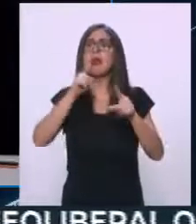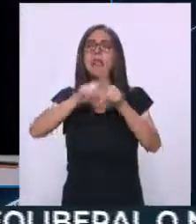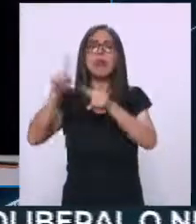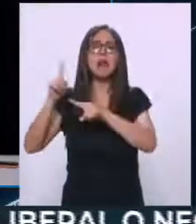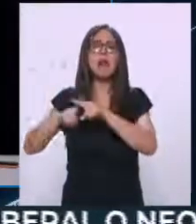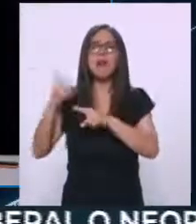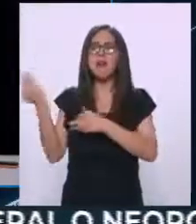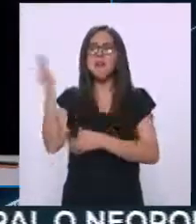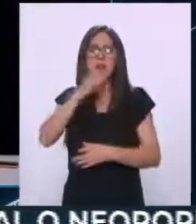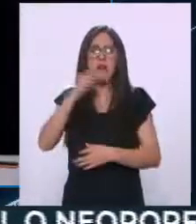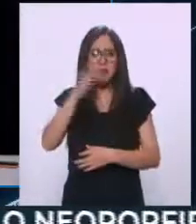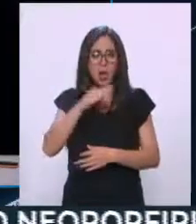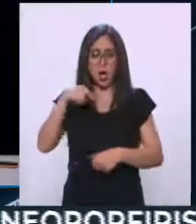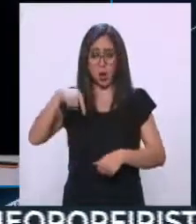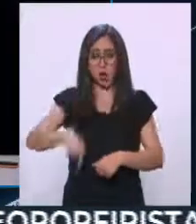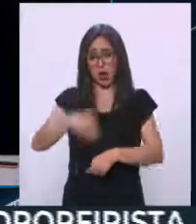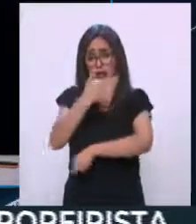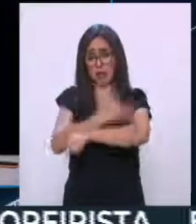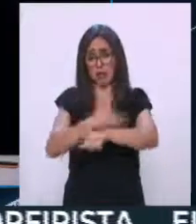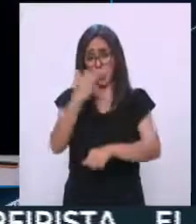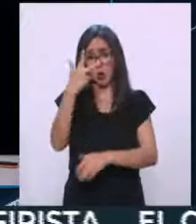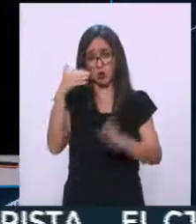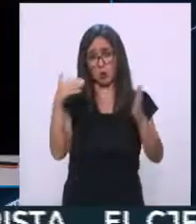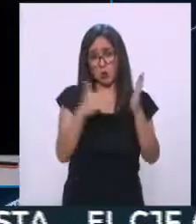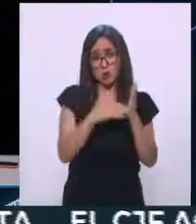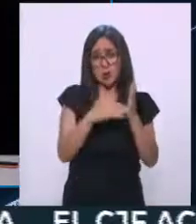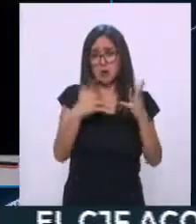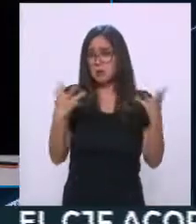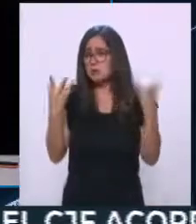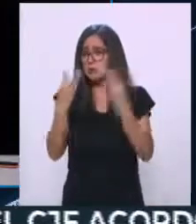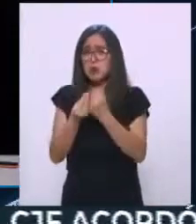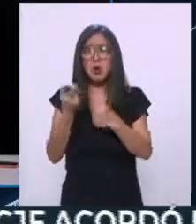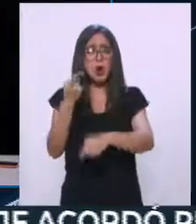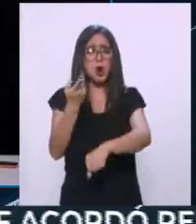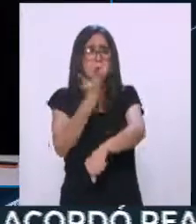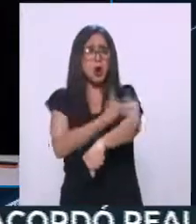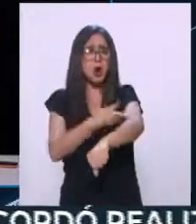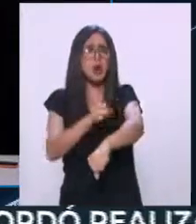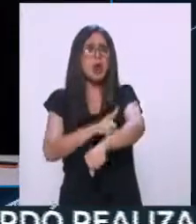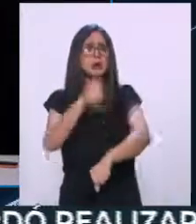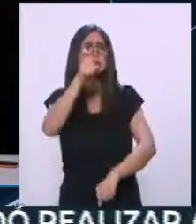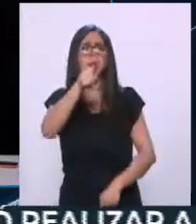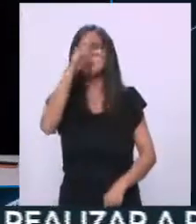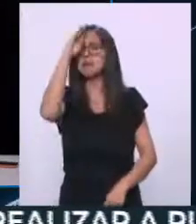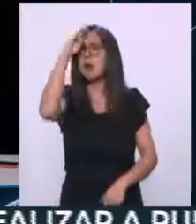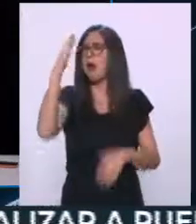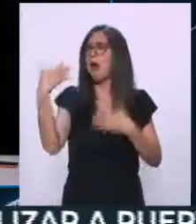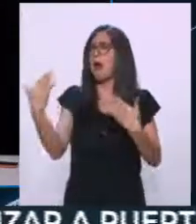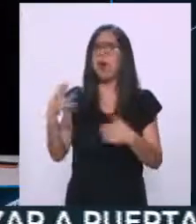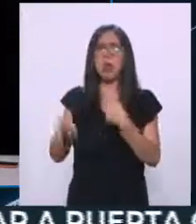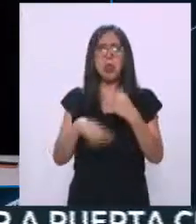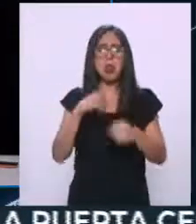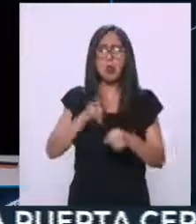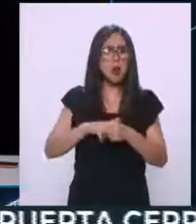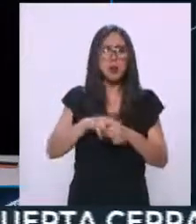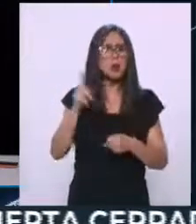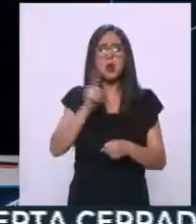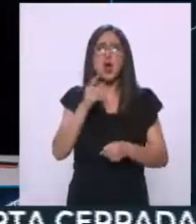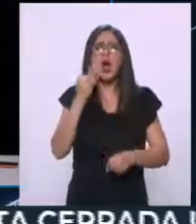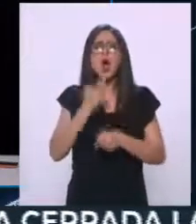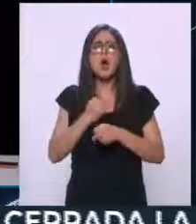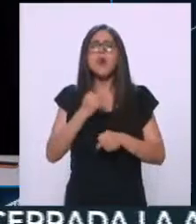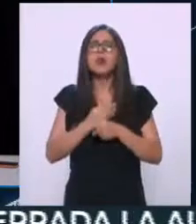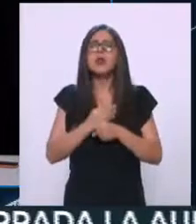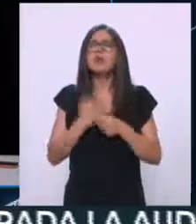la tarde eran 8 mil cuentas en una operación coordinada y que es algo que no es normal, es decir, un mensaje así de fuerte